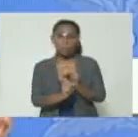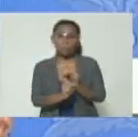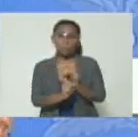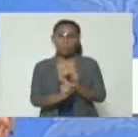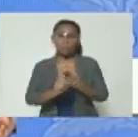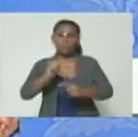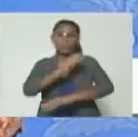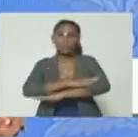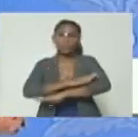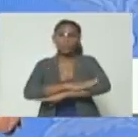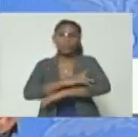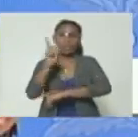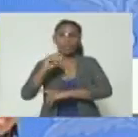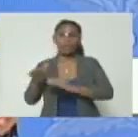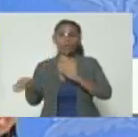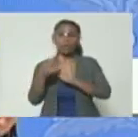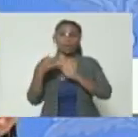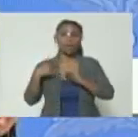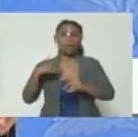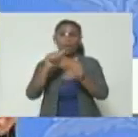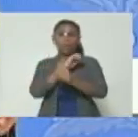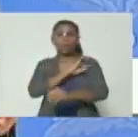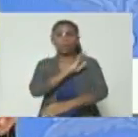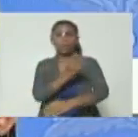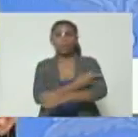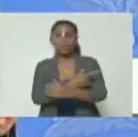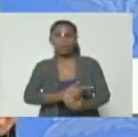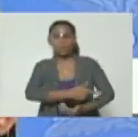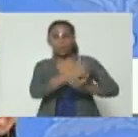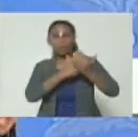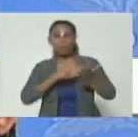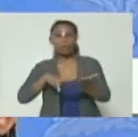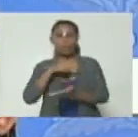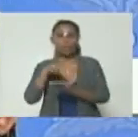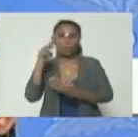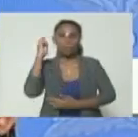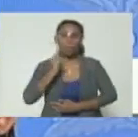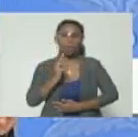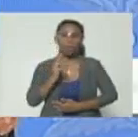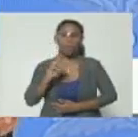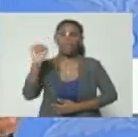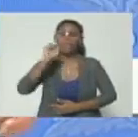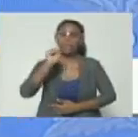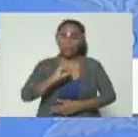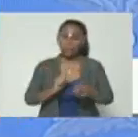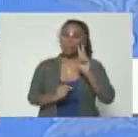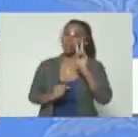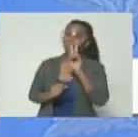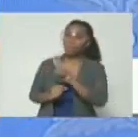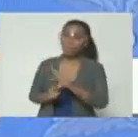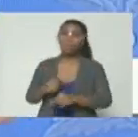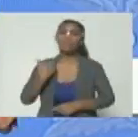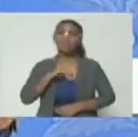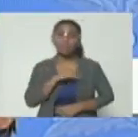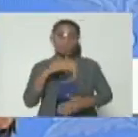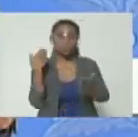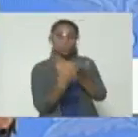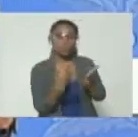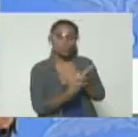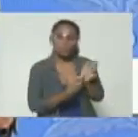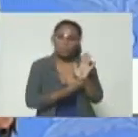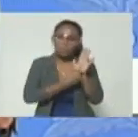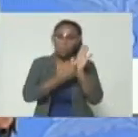actuando contra nuestra fuerza armada nacional bolivariana y si tiene que ver y vamos a presentar las pruebas